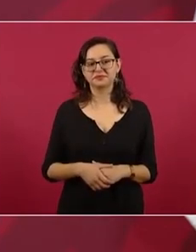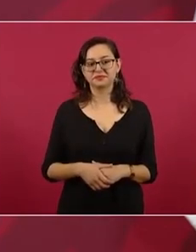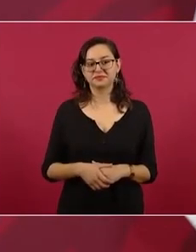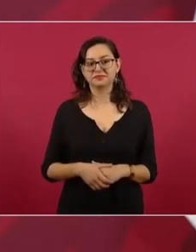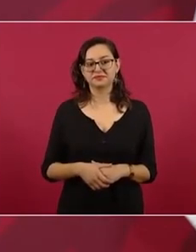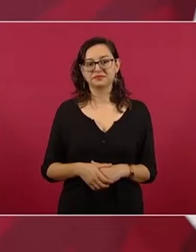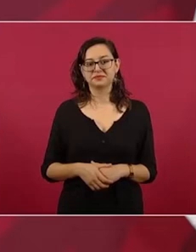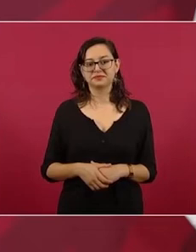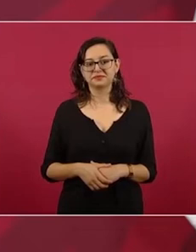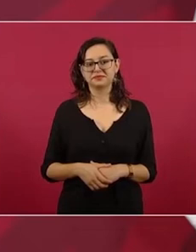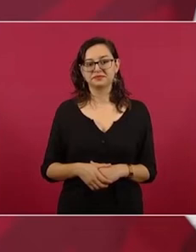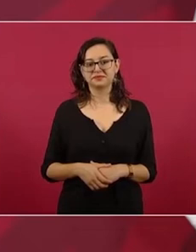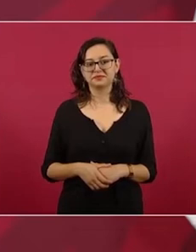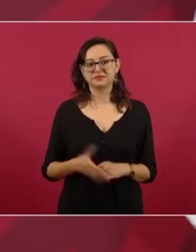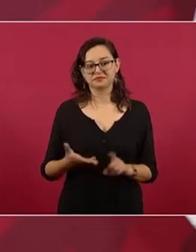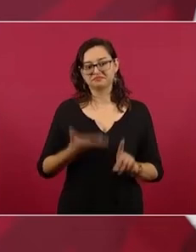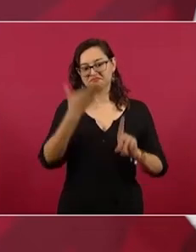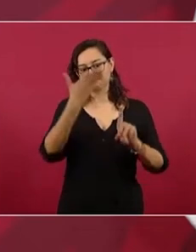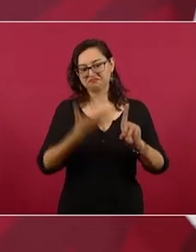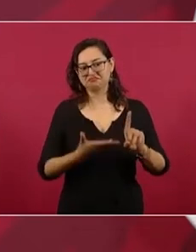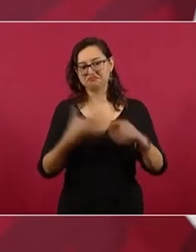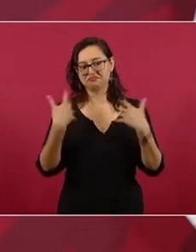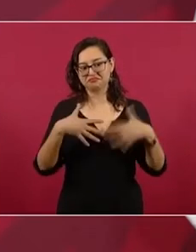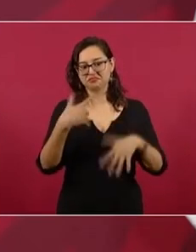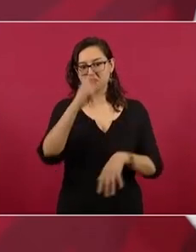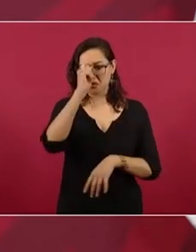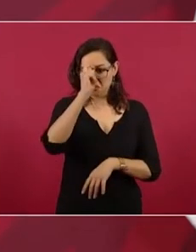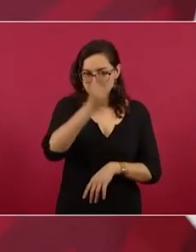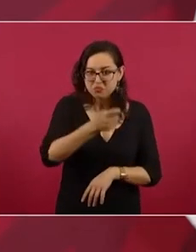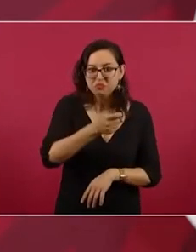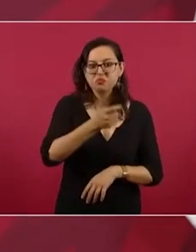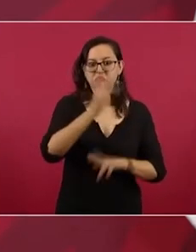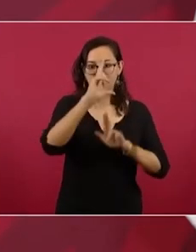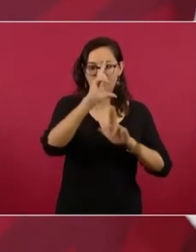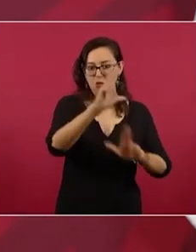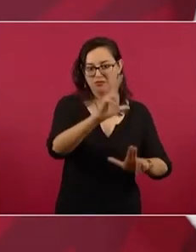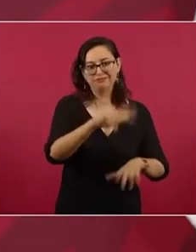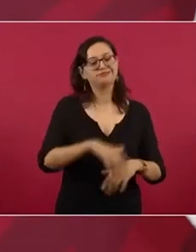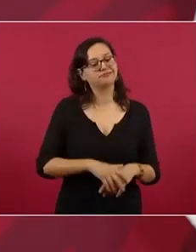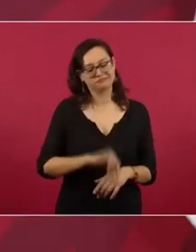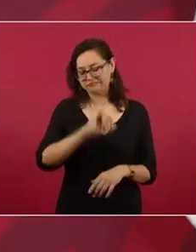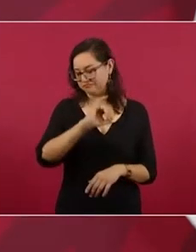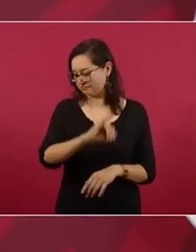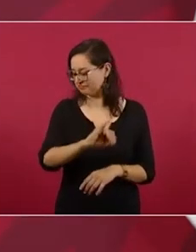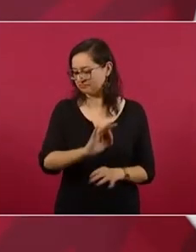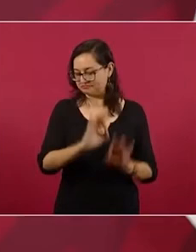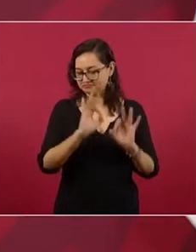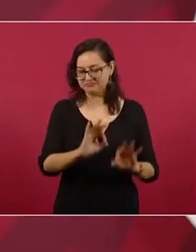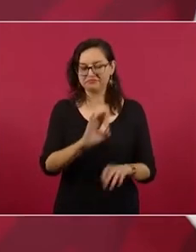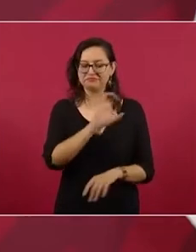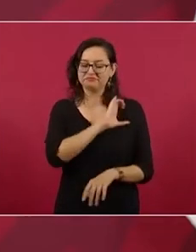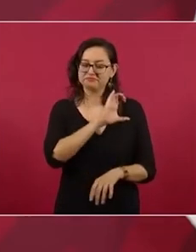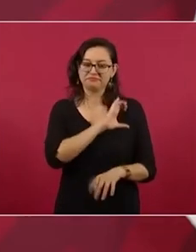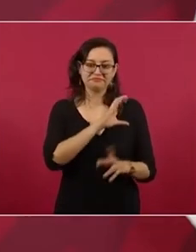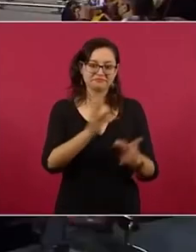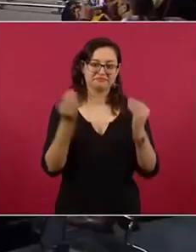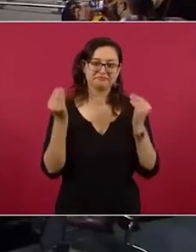sea homenajeada la queremos mucho mucho mucho